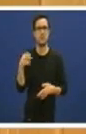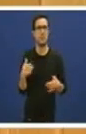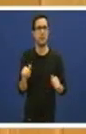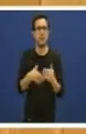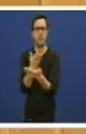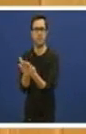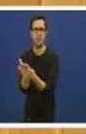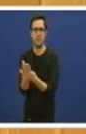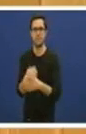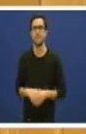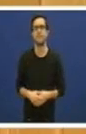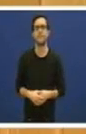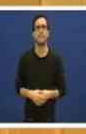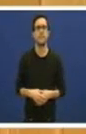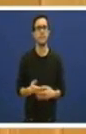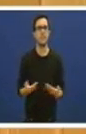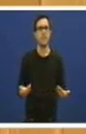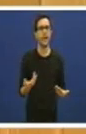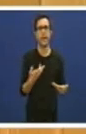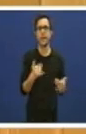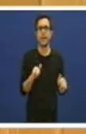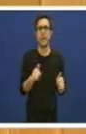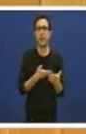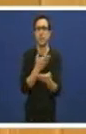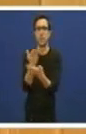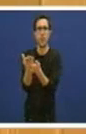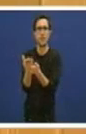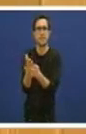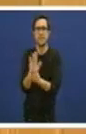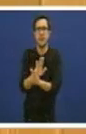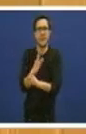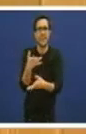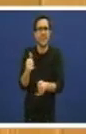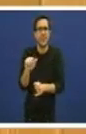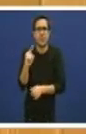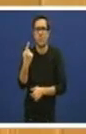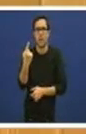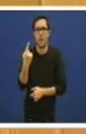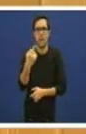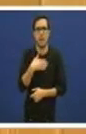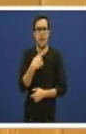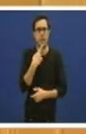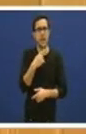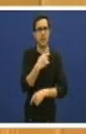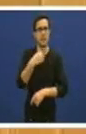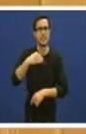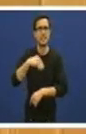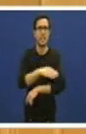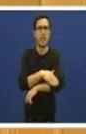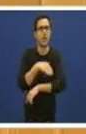entre outras de carácter industrial. Ningún a súa proposta e iso que temos o presidente do goberno galego vai arrematando.